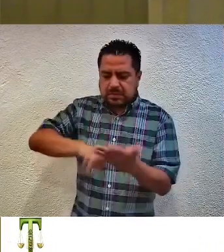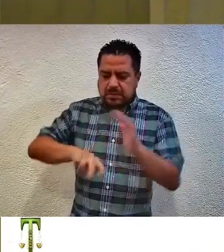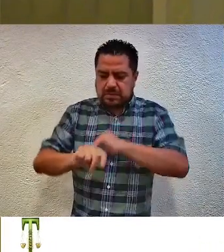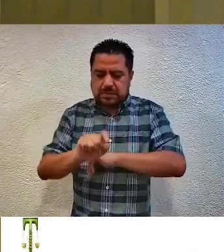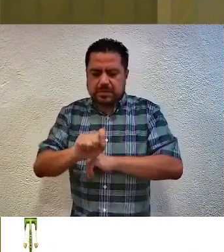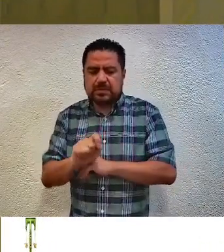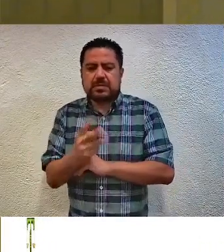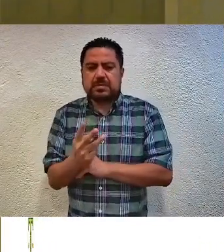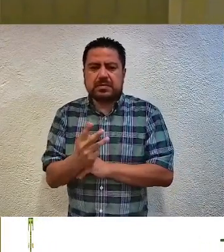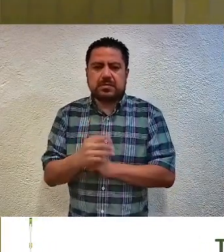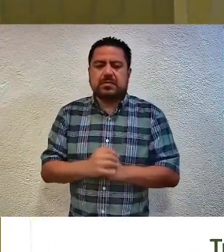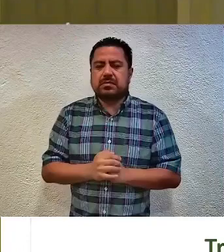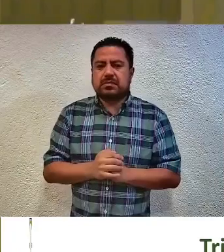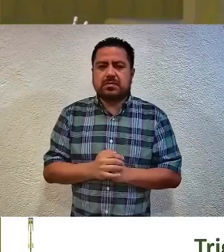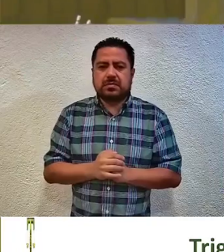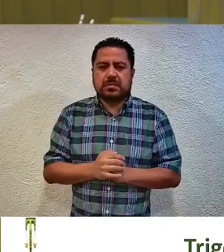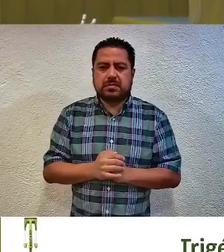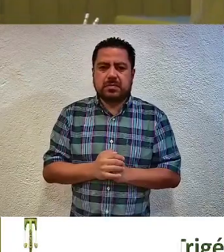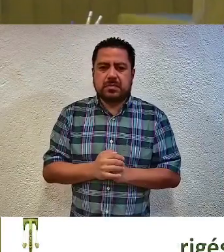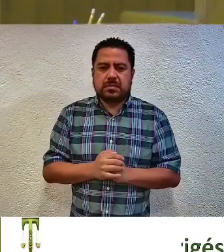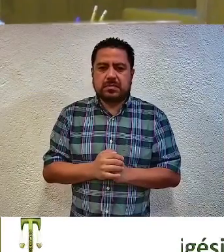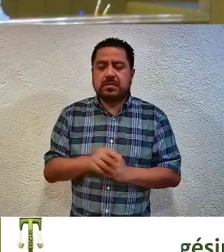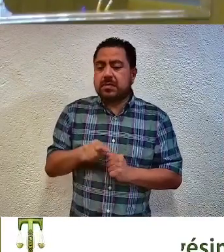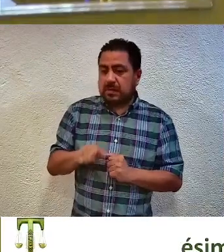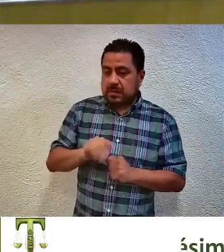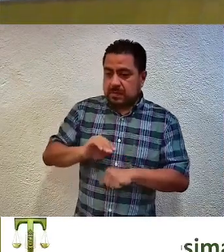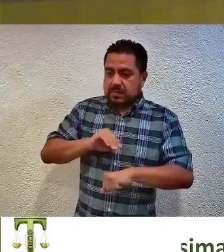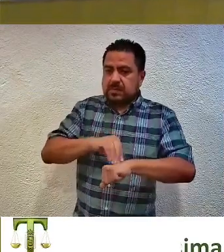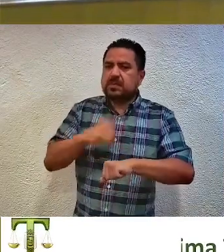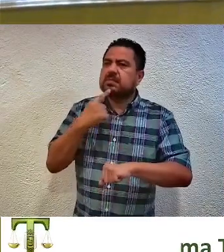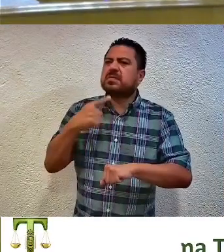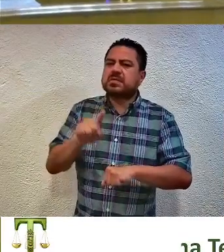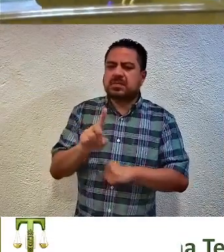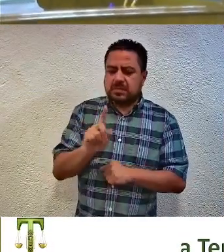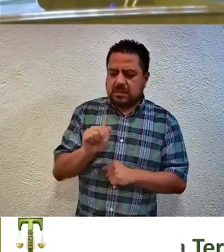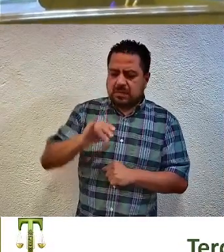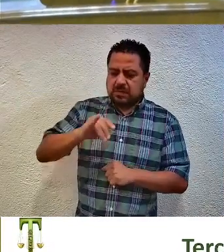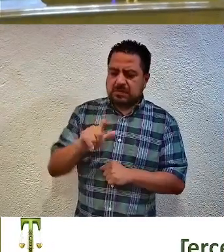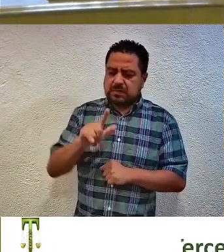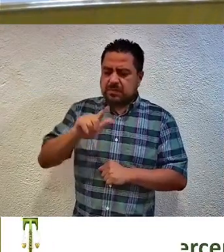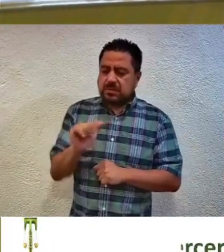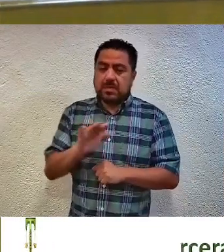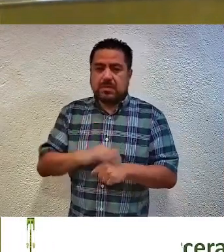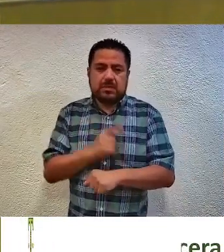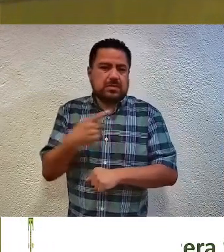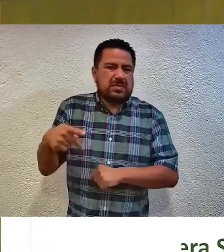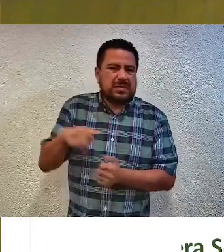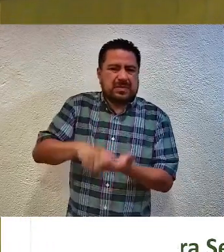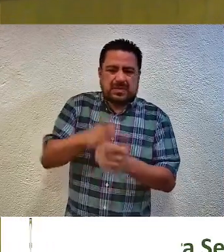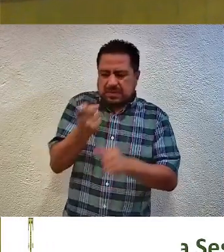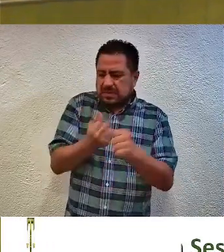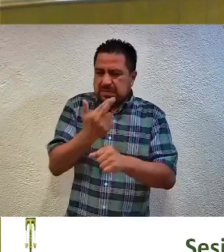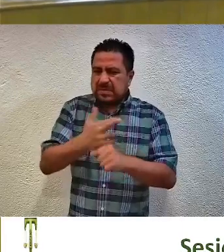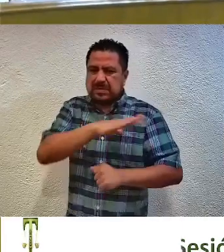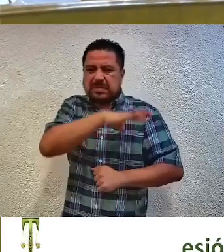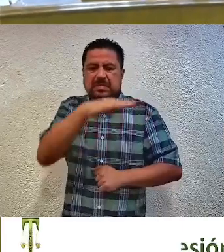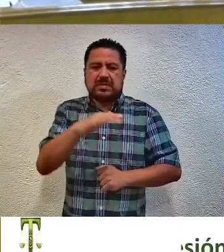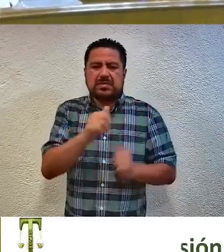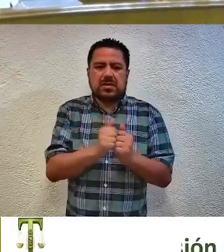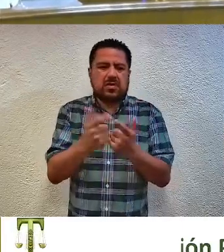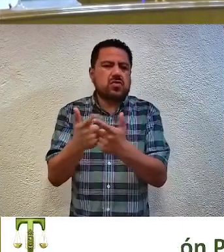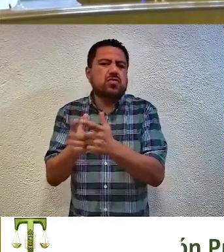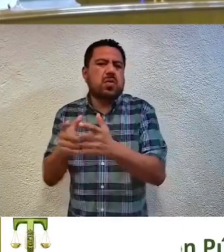al tenor de lo siguiente. El recurso fue promovido por la ciudadana Daniela Inés Mendoza Escorcia, en su calidad de secretaria general del Partido